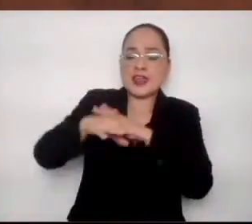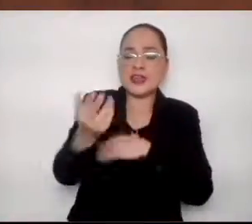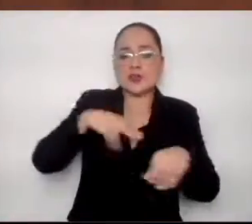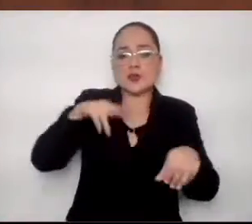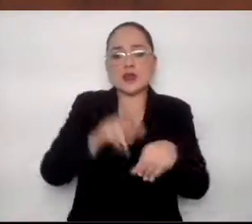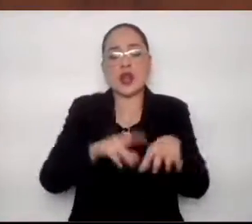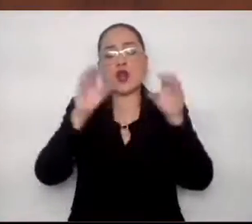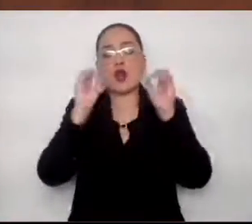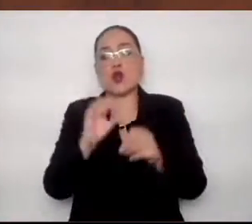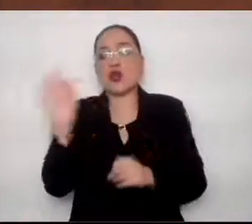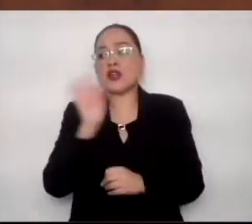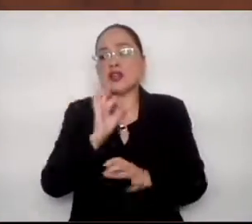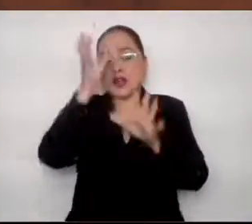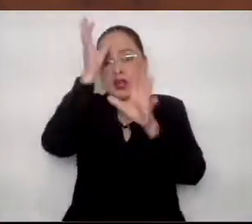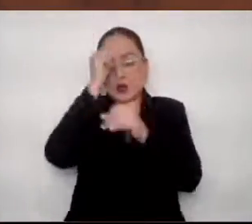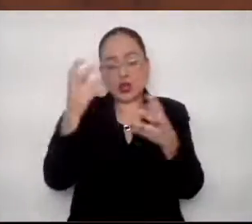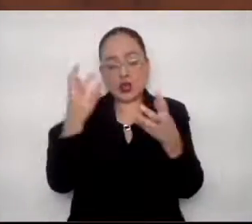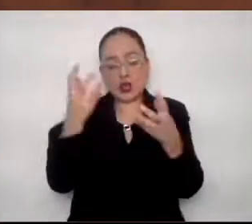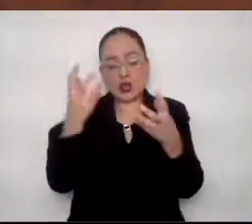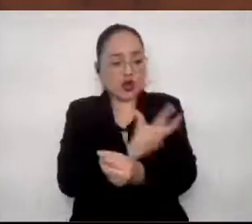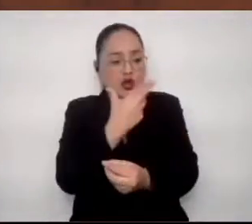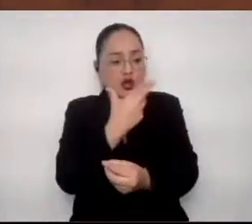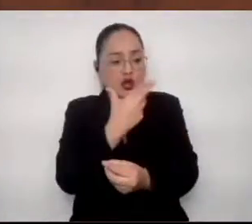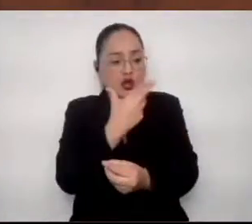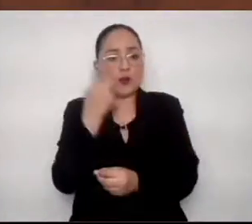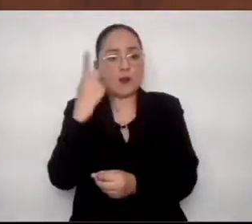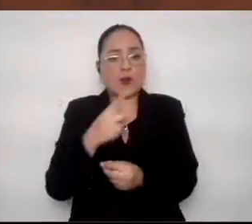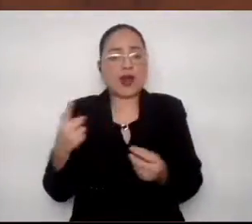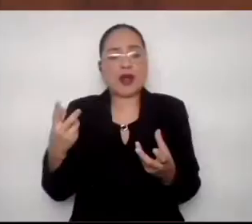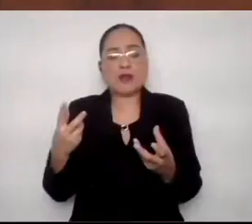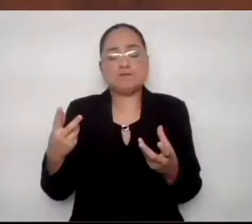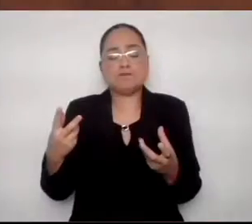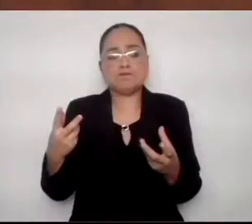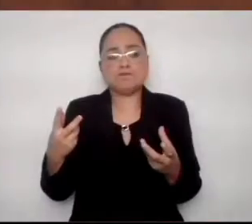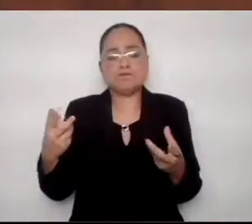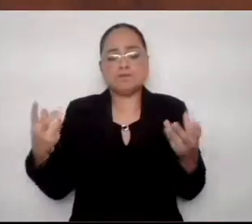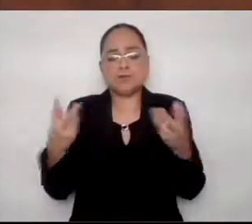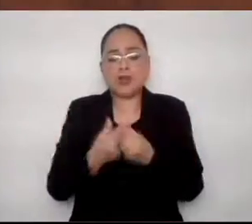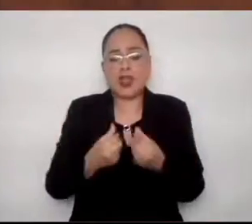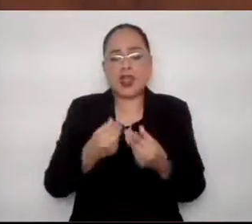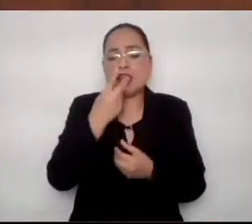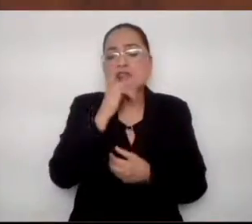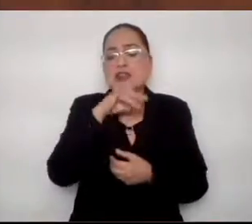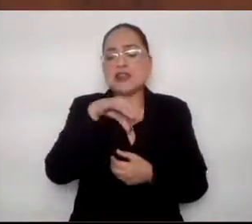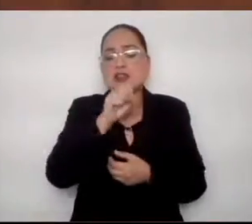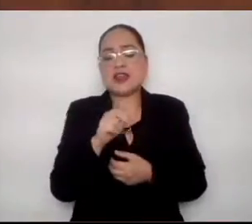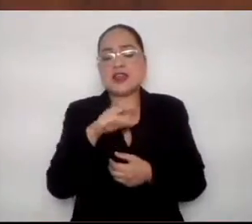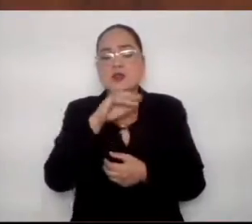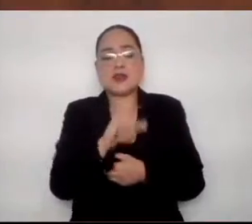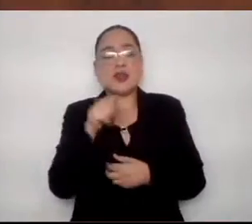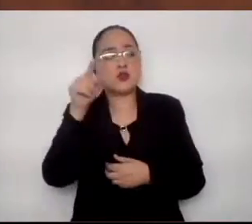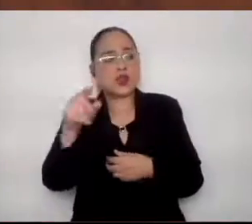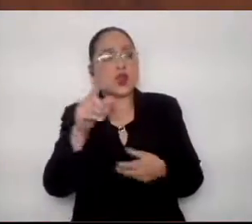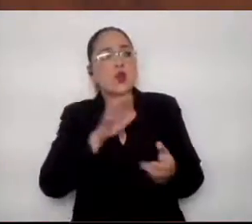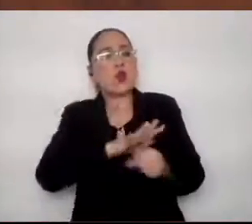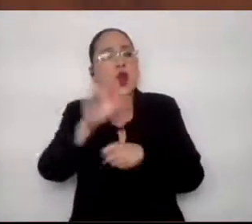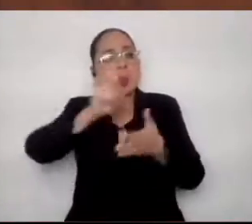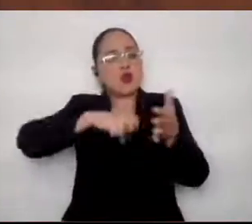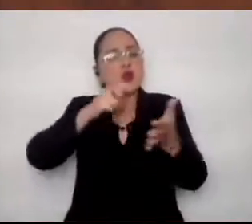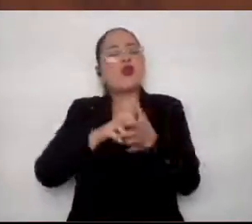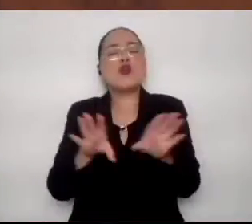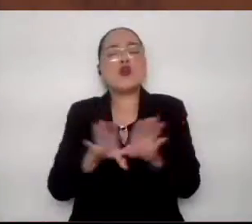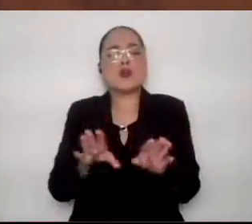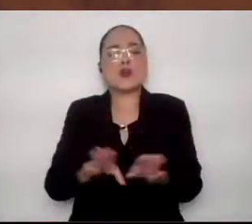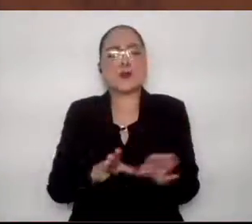del convenio de coordinación y qué hicieron para contrarrestarlo. De la misma manera, considero importante